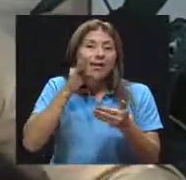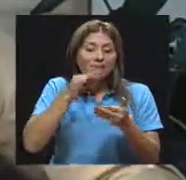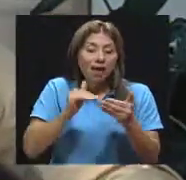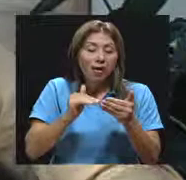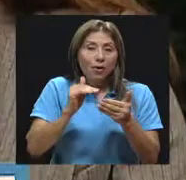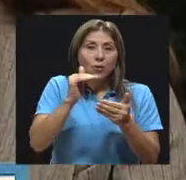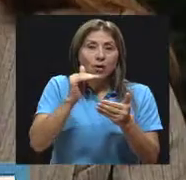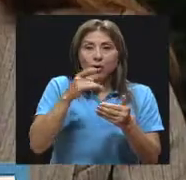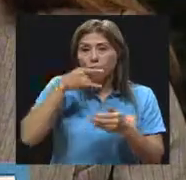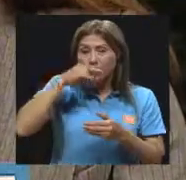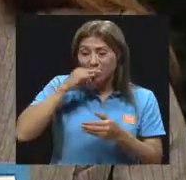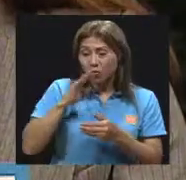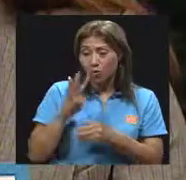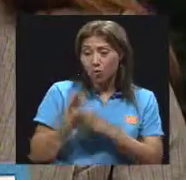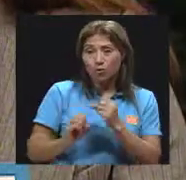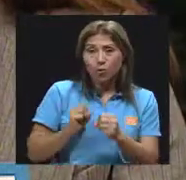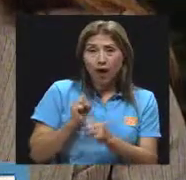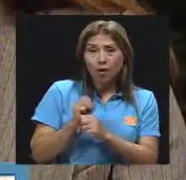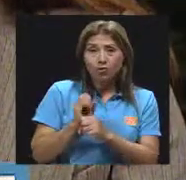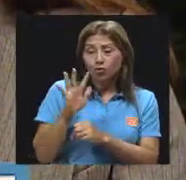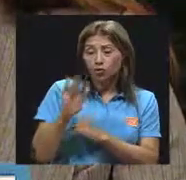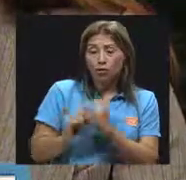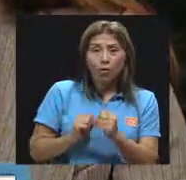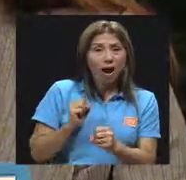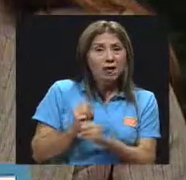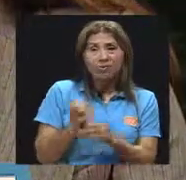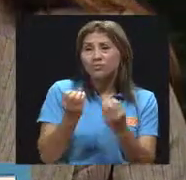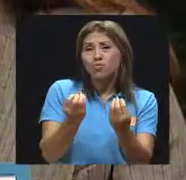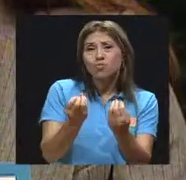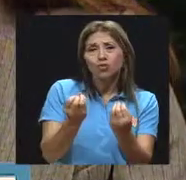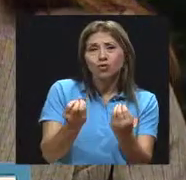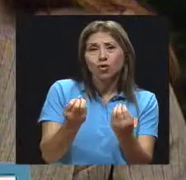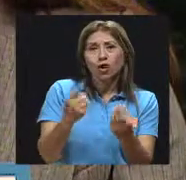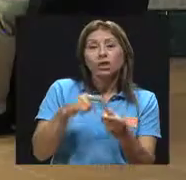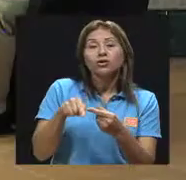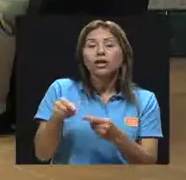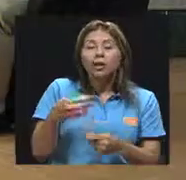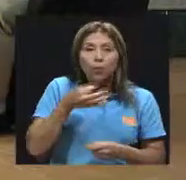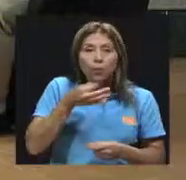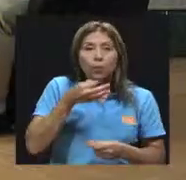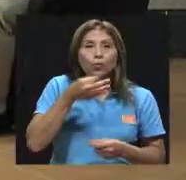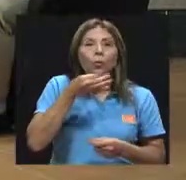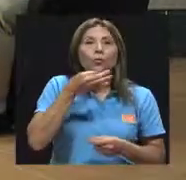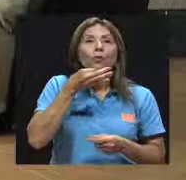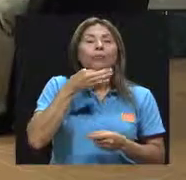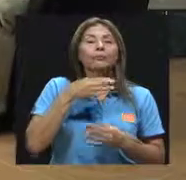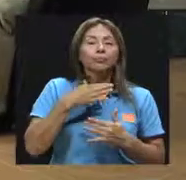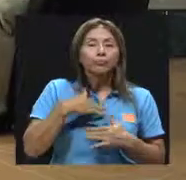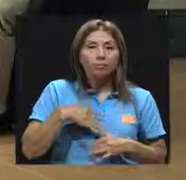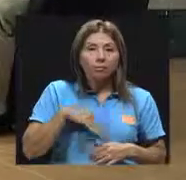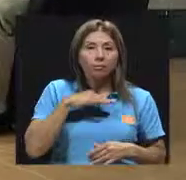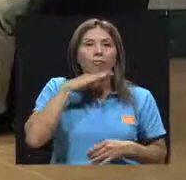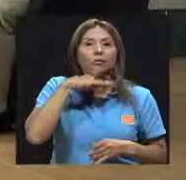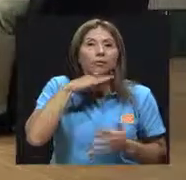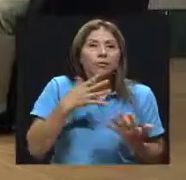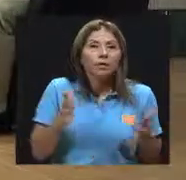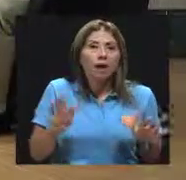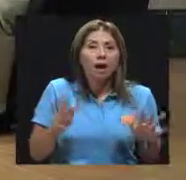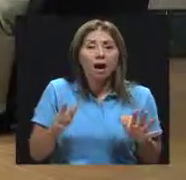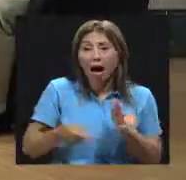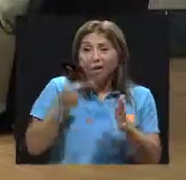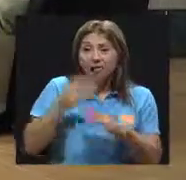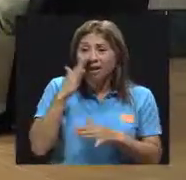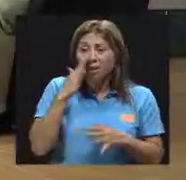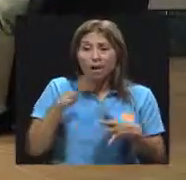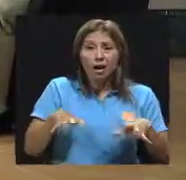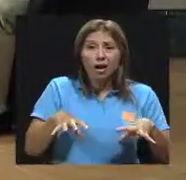mucho volumen. O el niño se tomó el fresco y se llenó. Entonces, la mamá a veces se estresa y, bueno, es un problema aquello de la